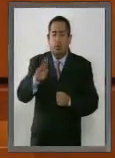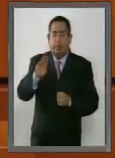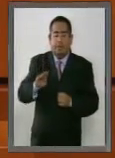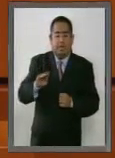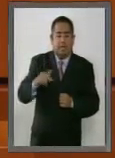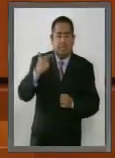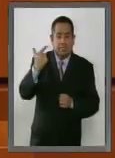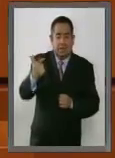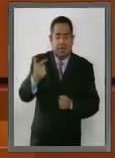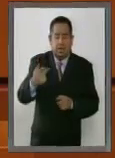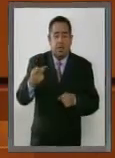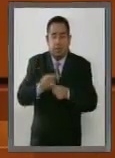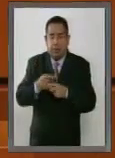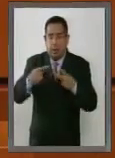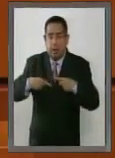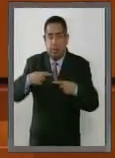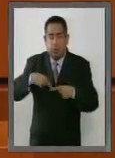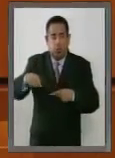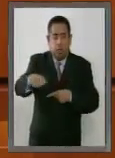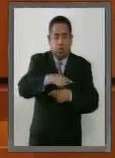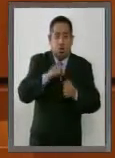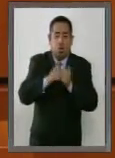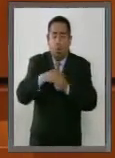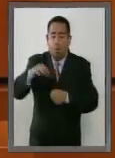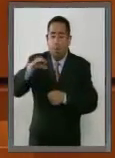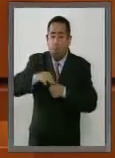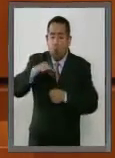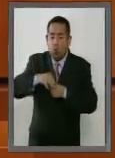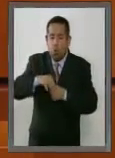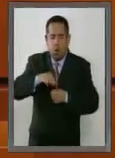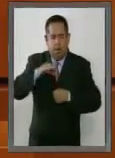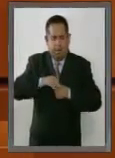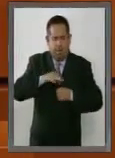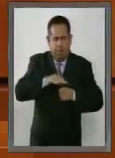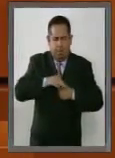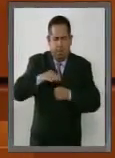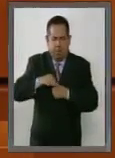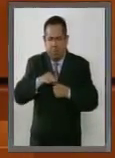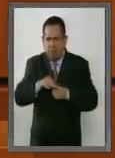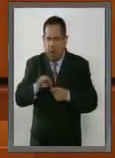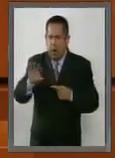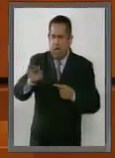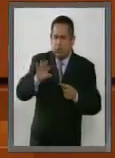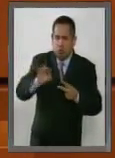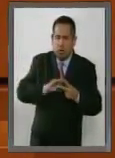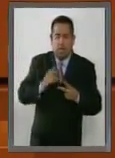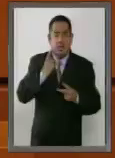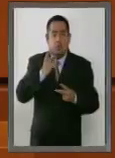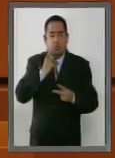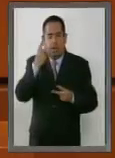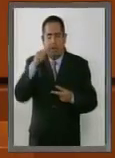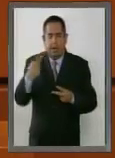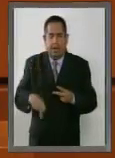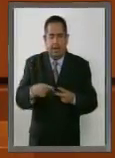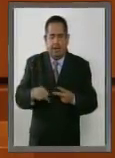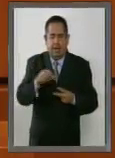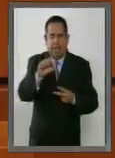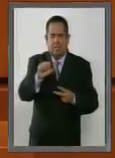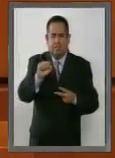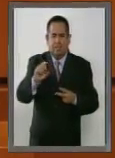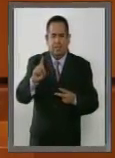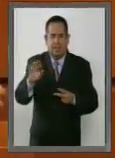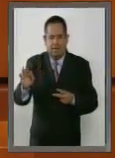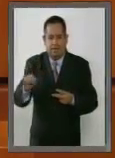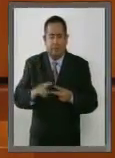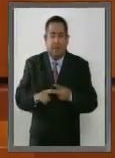los habitantes, mediante el voto, pudiéramos elegir diputados a la Asamblea Legislativa,